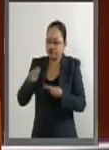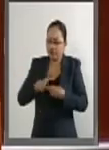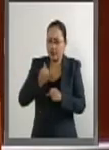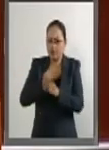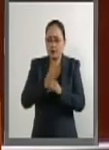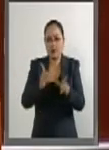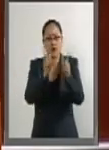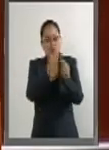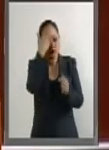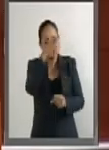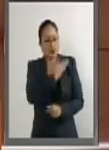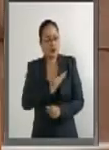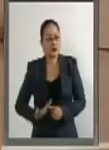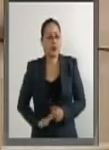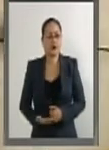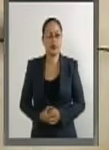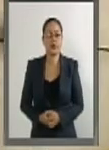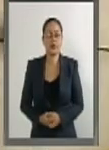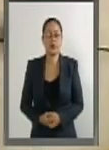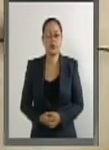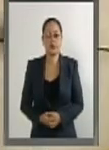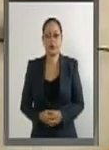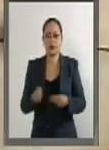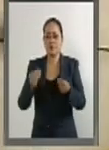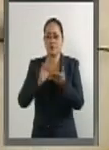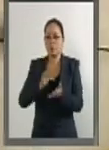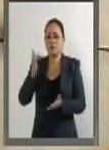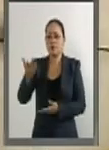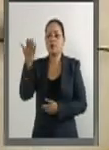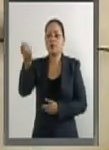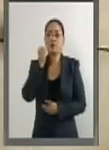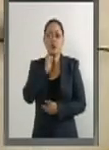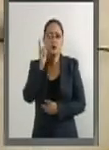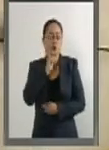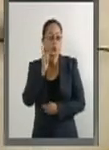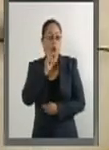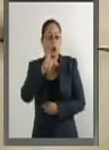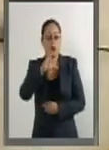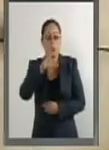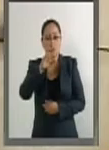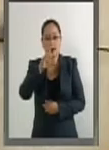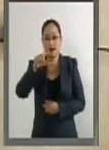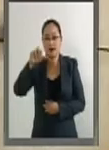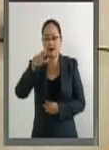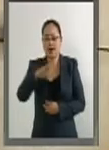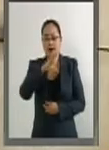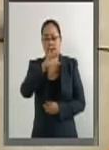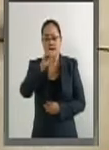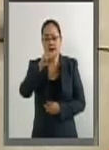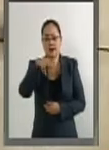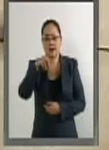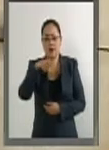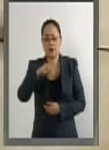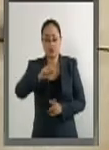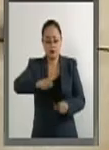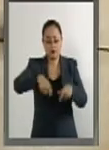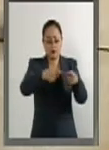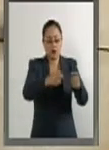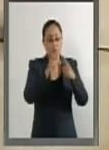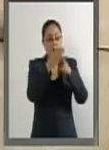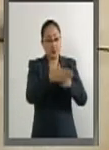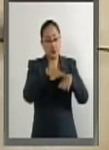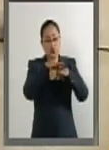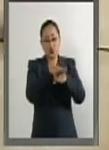Es cuanto, señor presidente. Muchas gracias, senadora Cuellar Cisneros. Túrnece a las